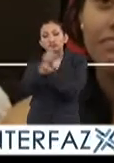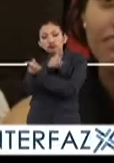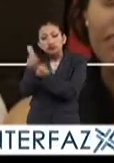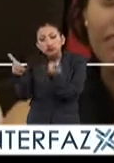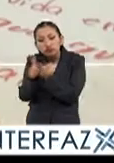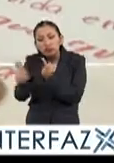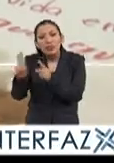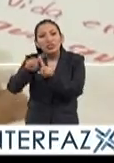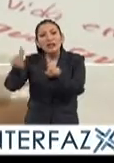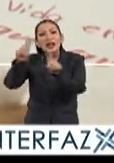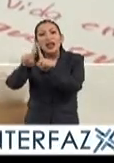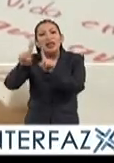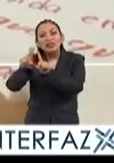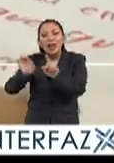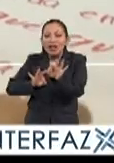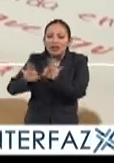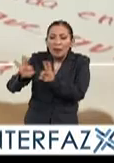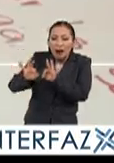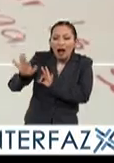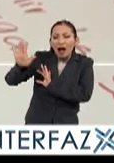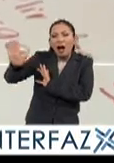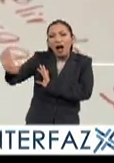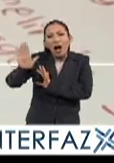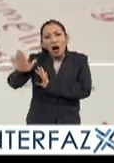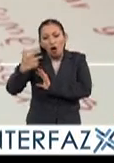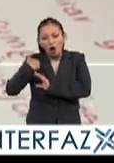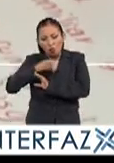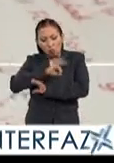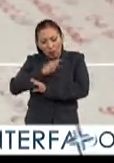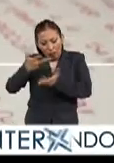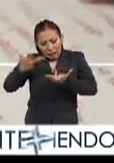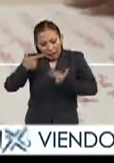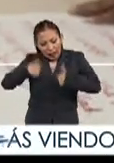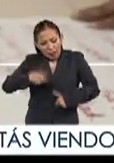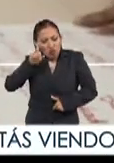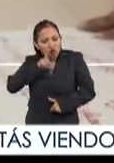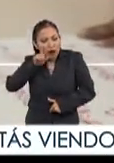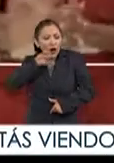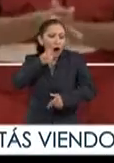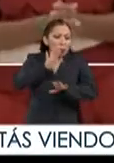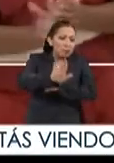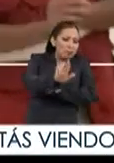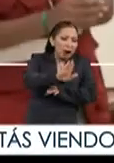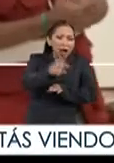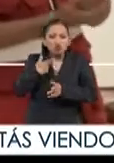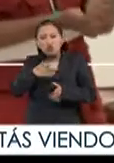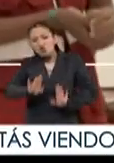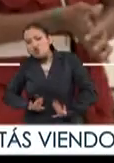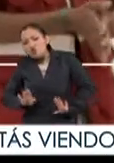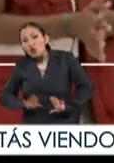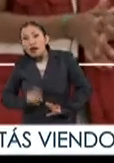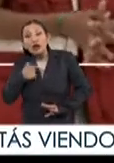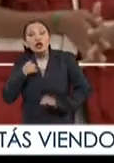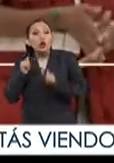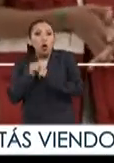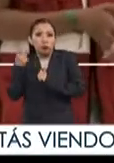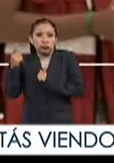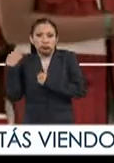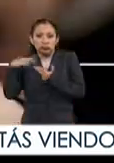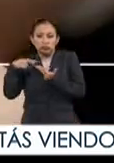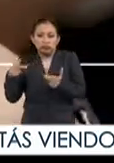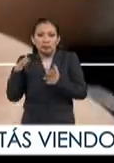distintos recursos potencialidades del ser que tienen que ver con